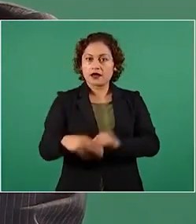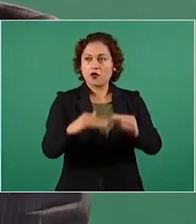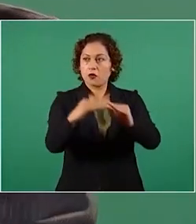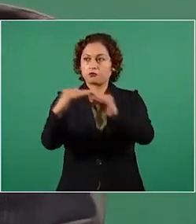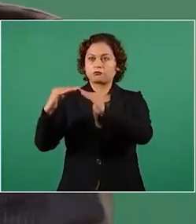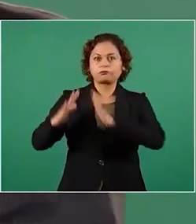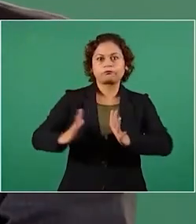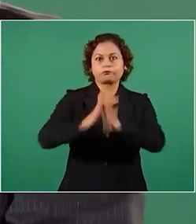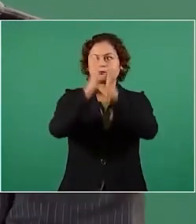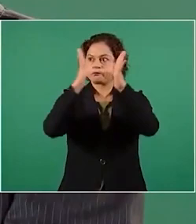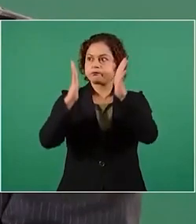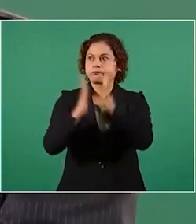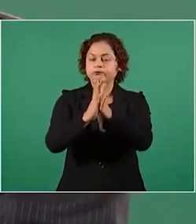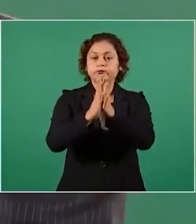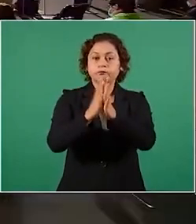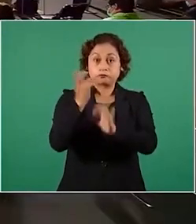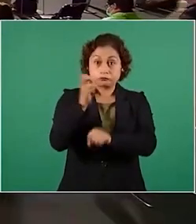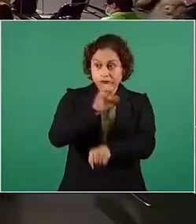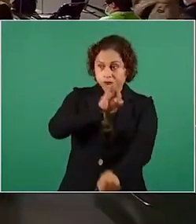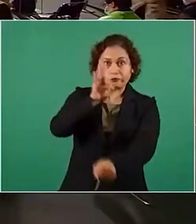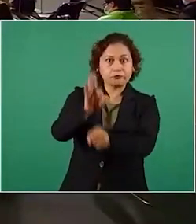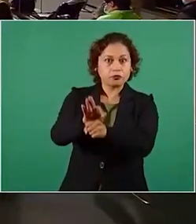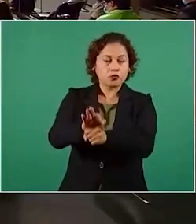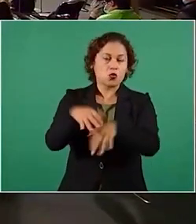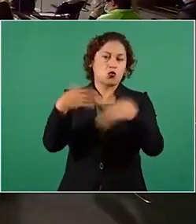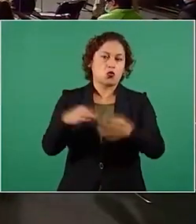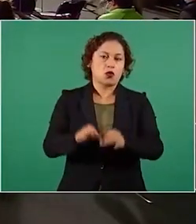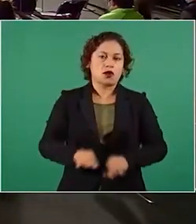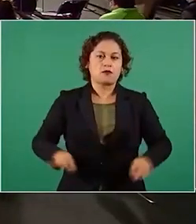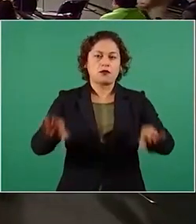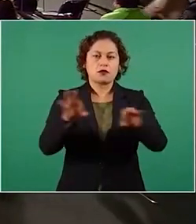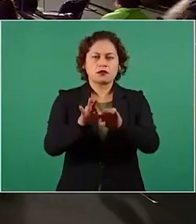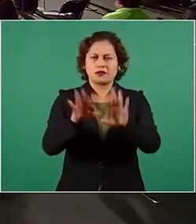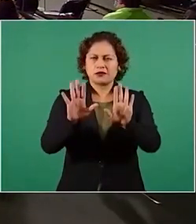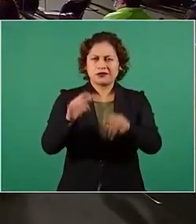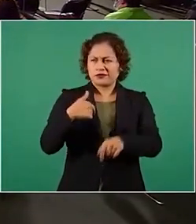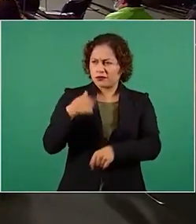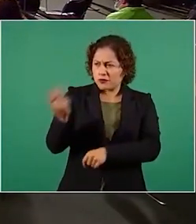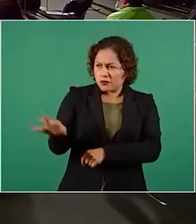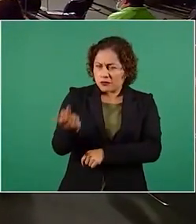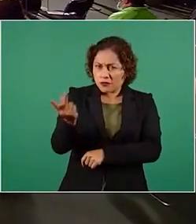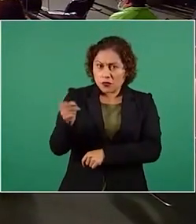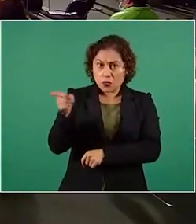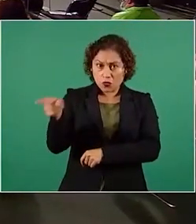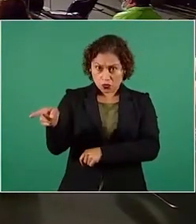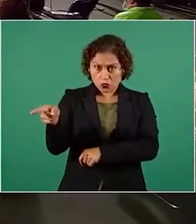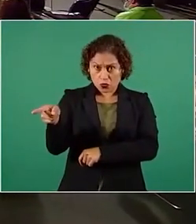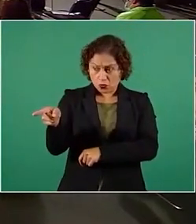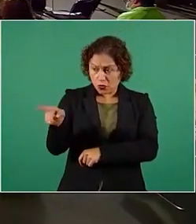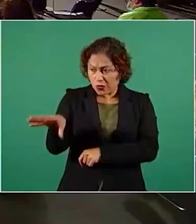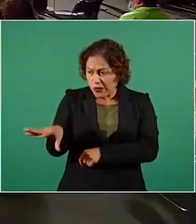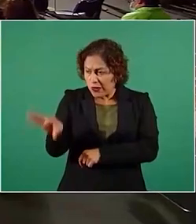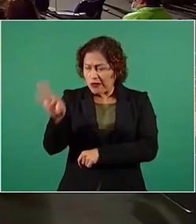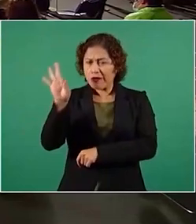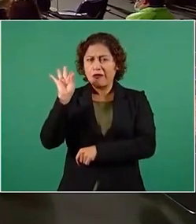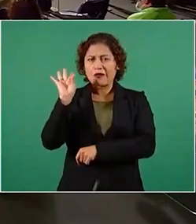no sé si tienen por ahí el tuit que puso el